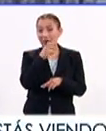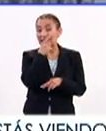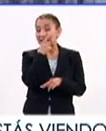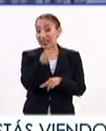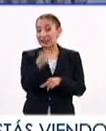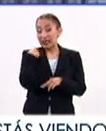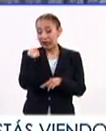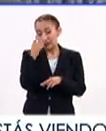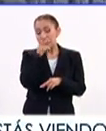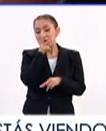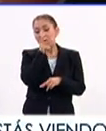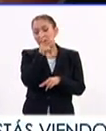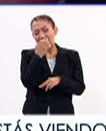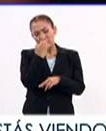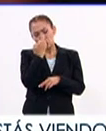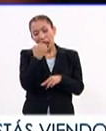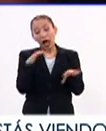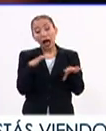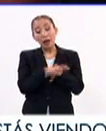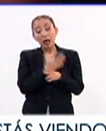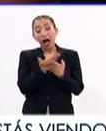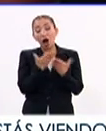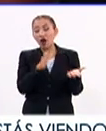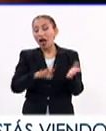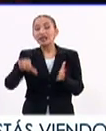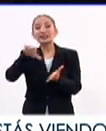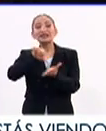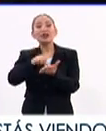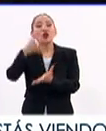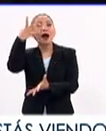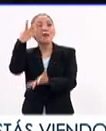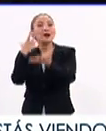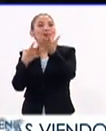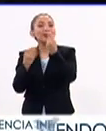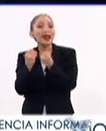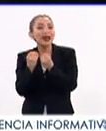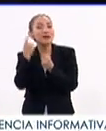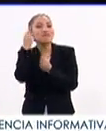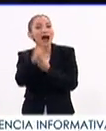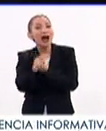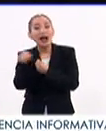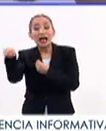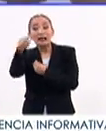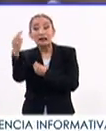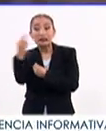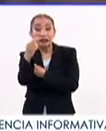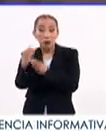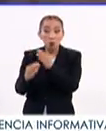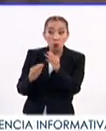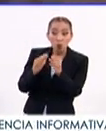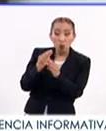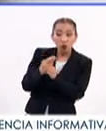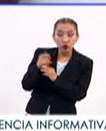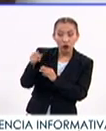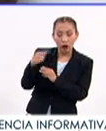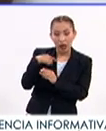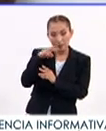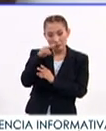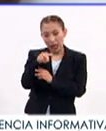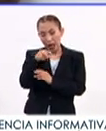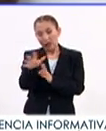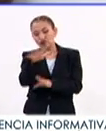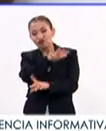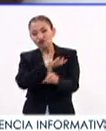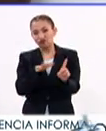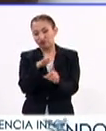señaló que el concepto de escuela cambiará para convertirse en centros de aprendizaje, para responder a los retos globales sin perder de vista